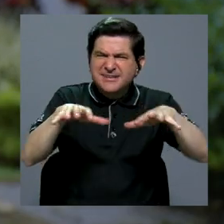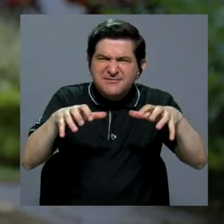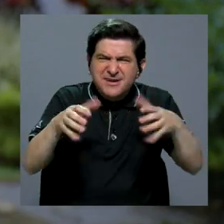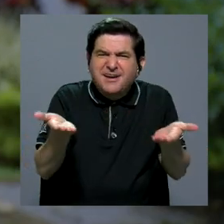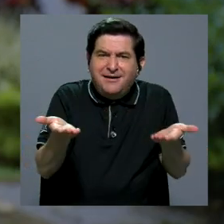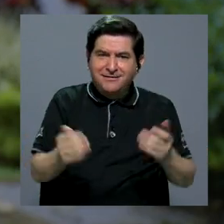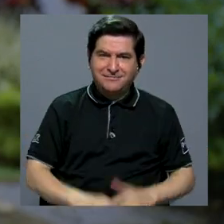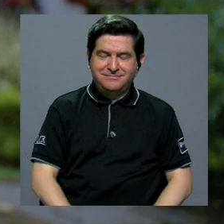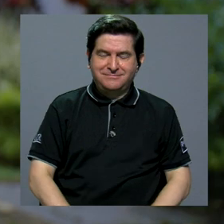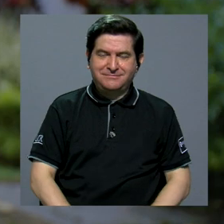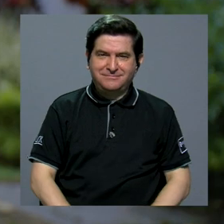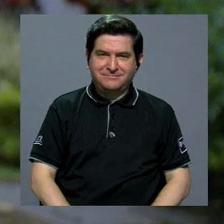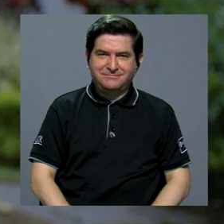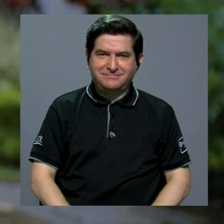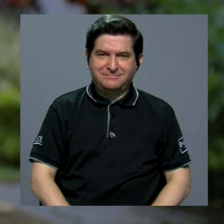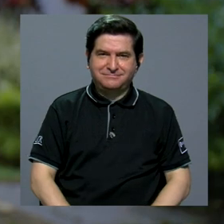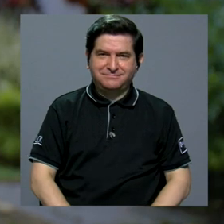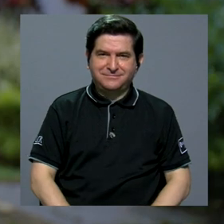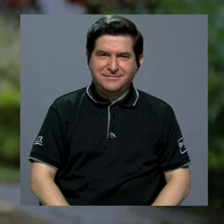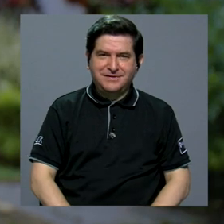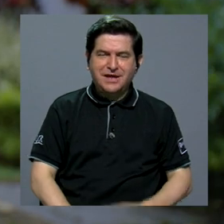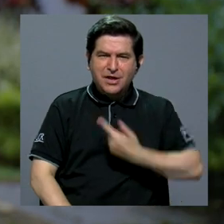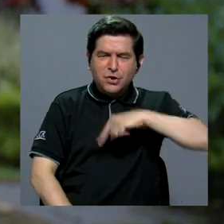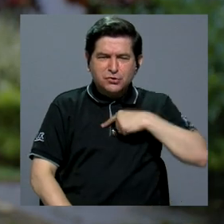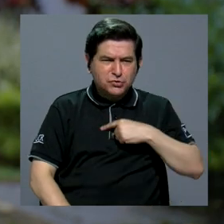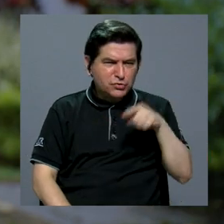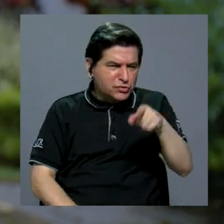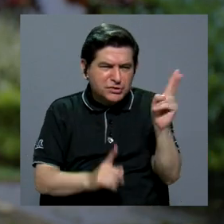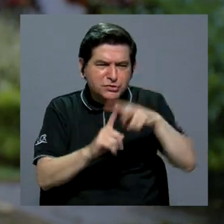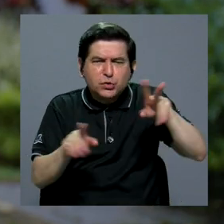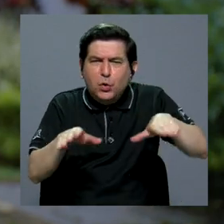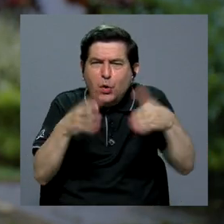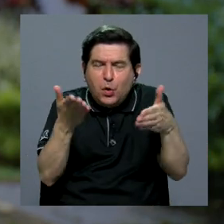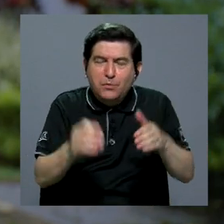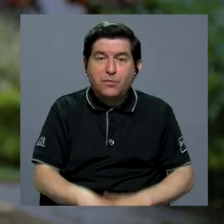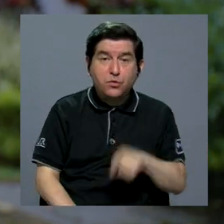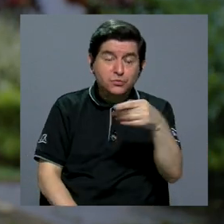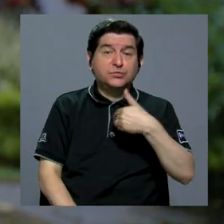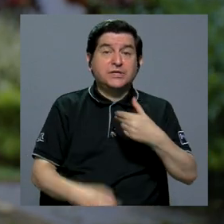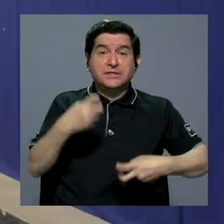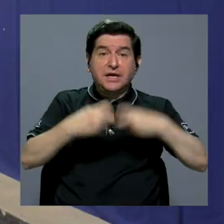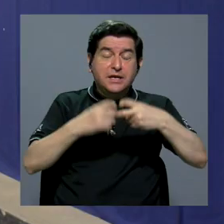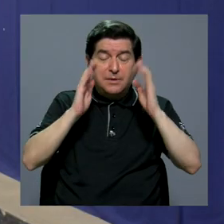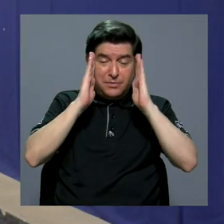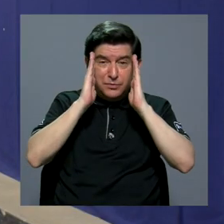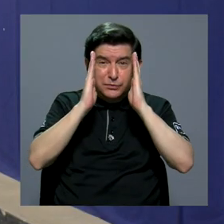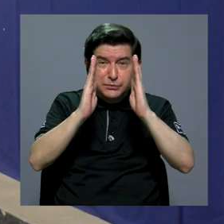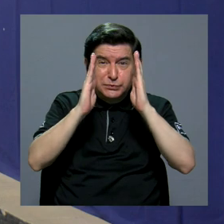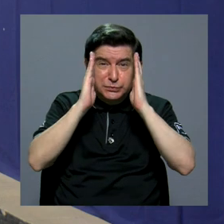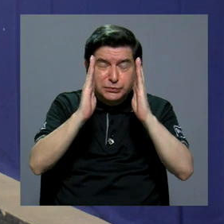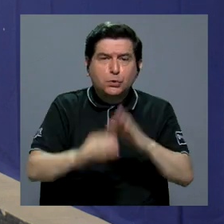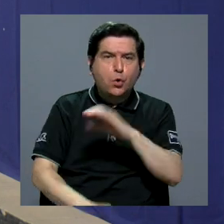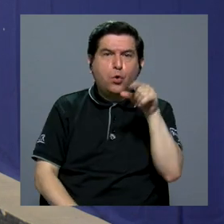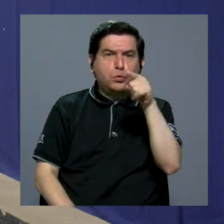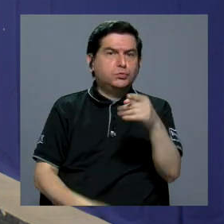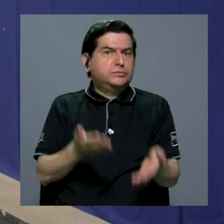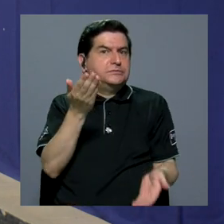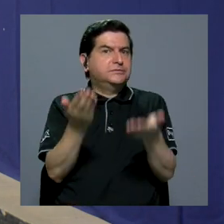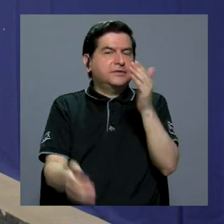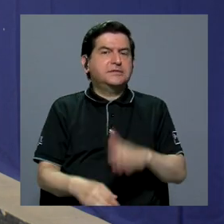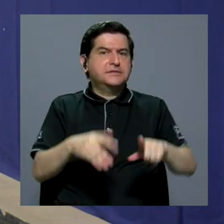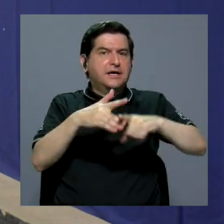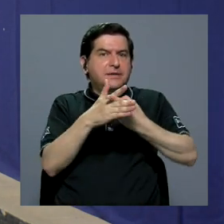estar estresado o estresada? Realmente, ¿hacia dónde operacionalizamos eso? Cuando usted tiene dificultad para concentrarse, cuando usted